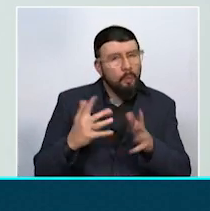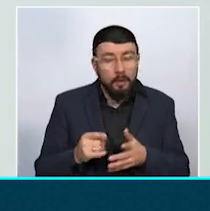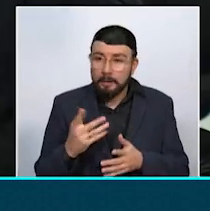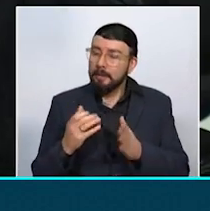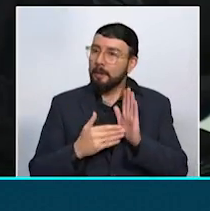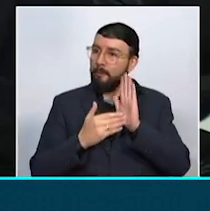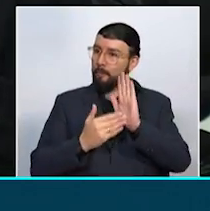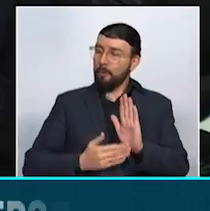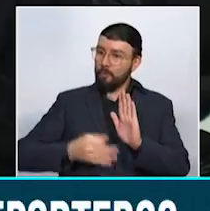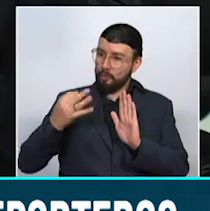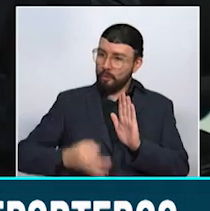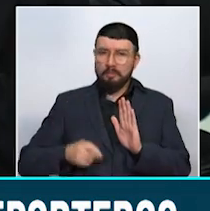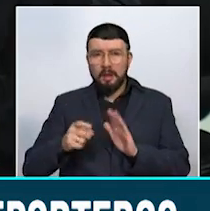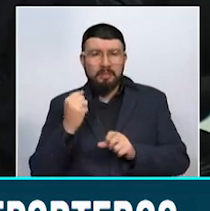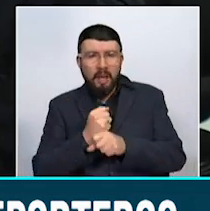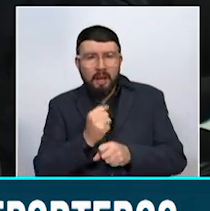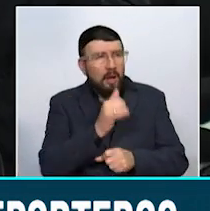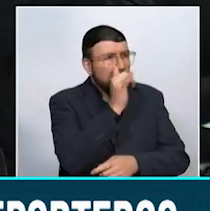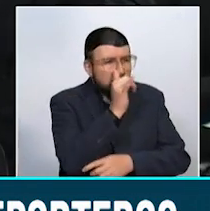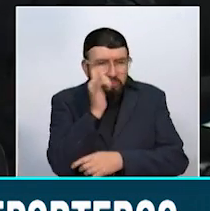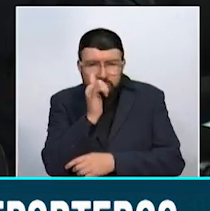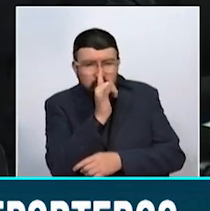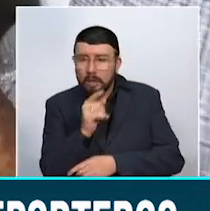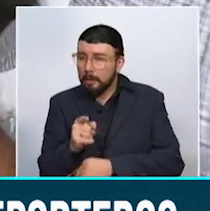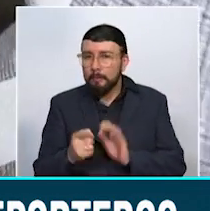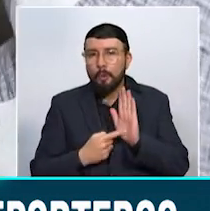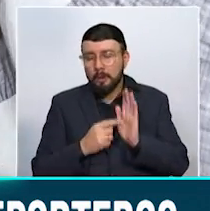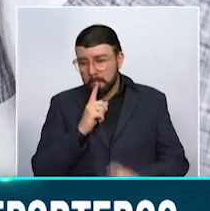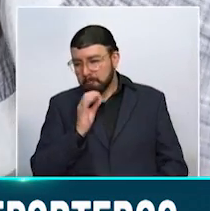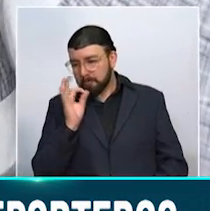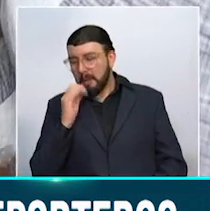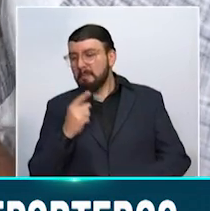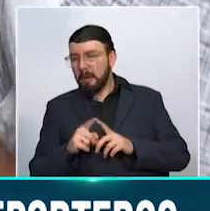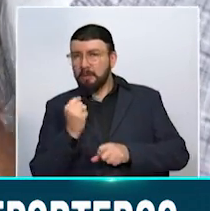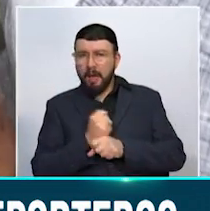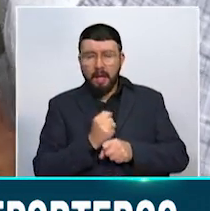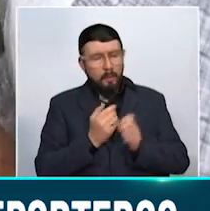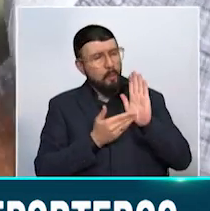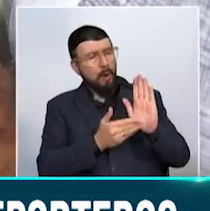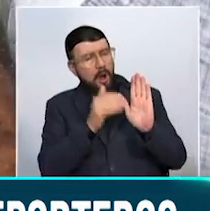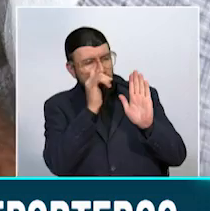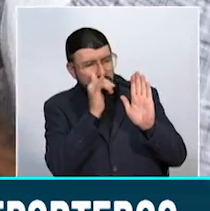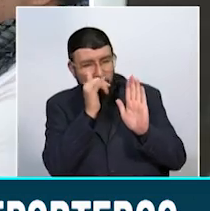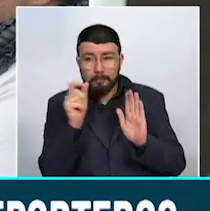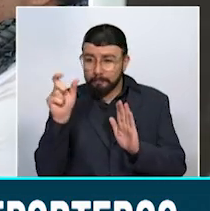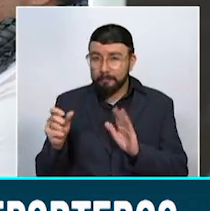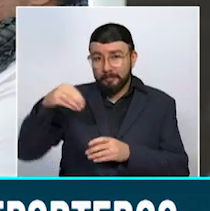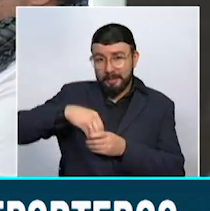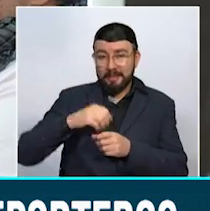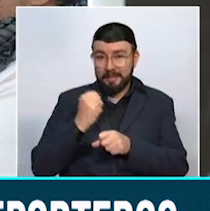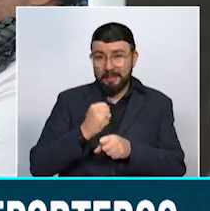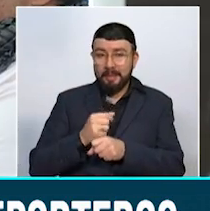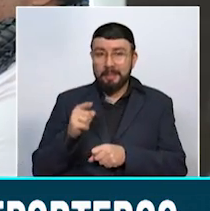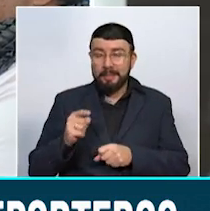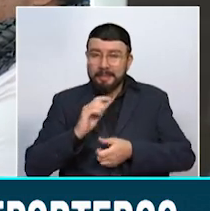importante que realizan los reporteros gráficos y que muestran en silencio una ardua labor periodística. Aldebur Cardona, camarógrafo del canal Telecafé, ha estado